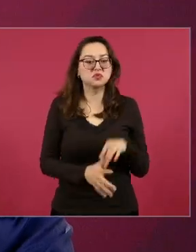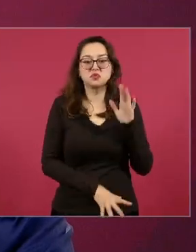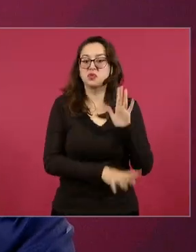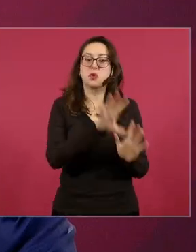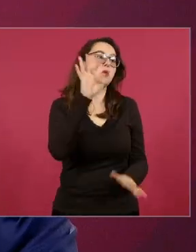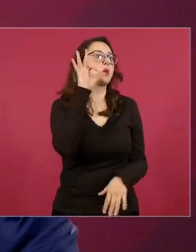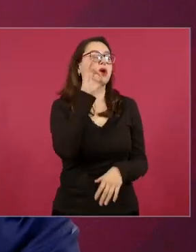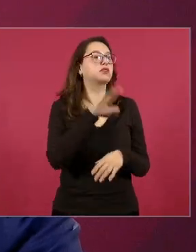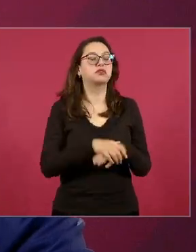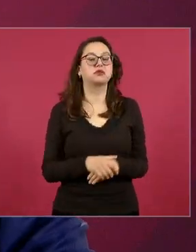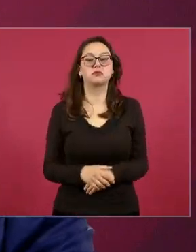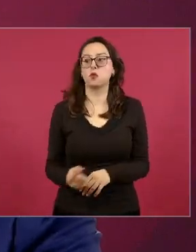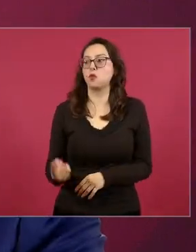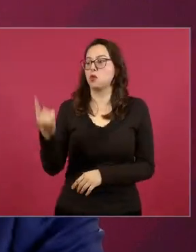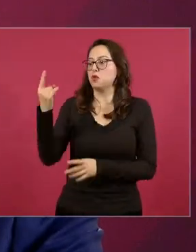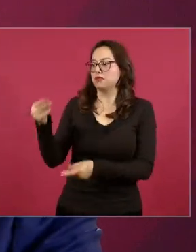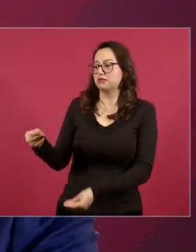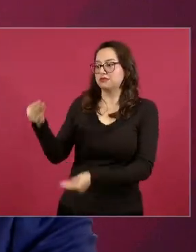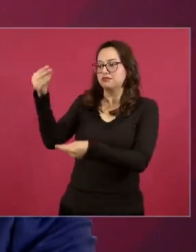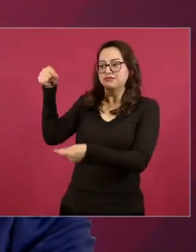encontrado pero